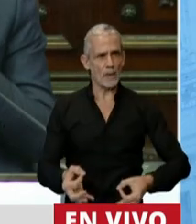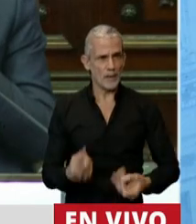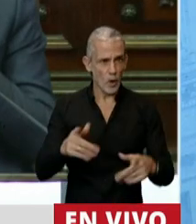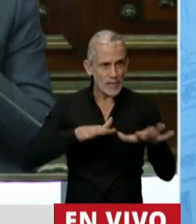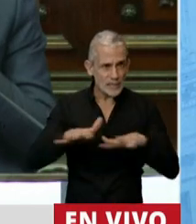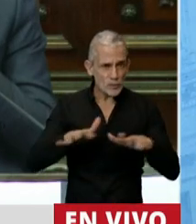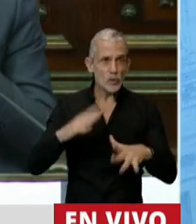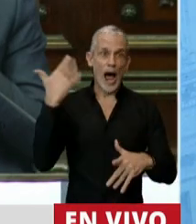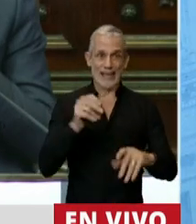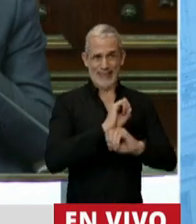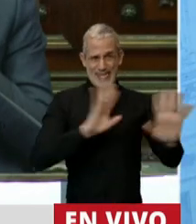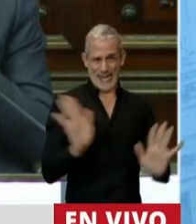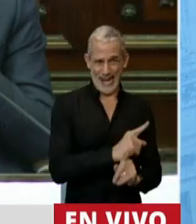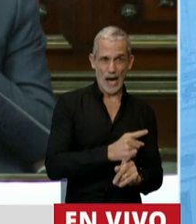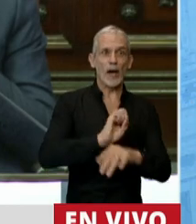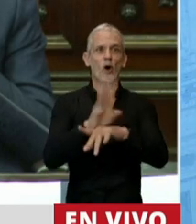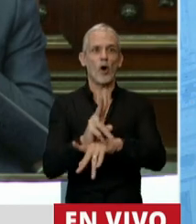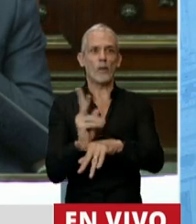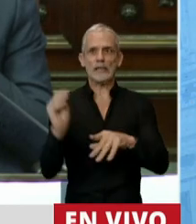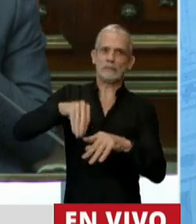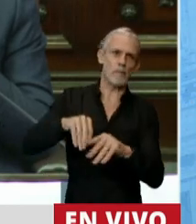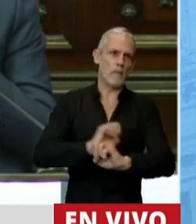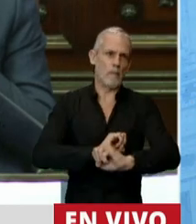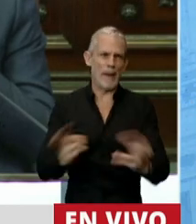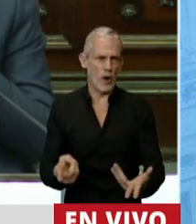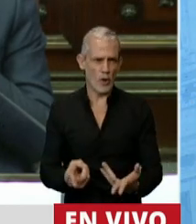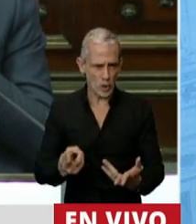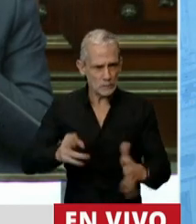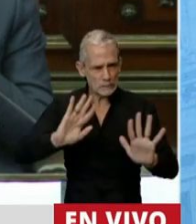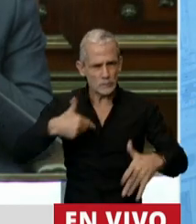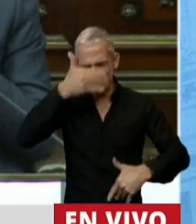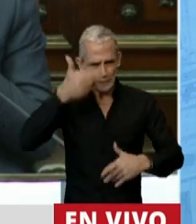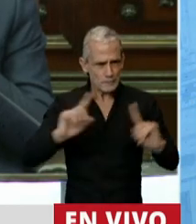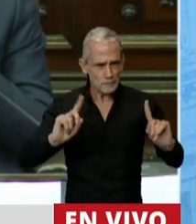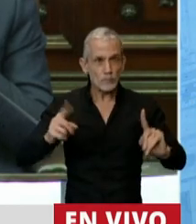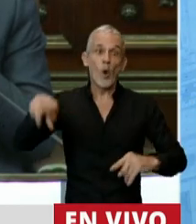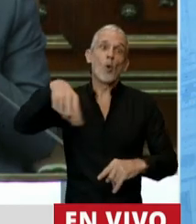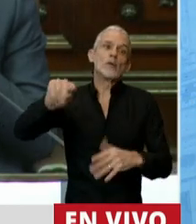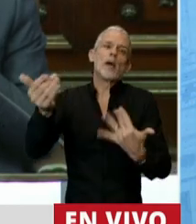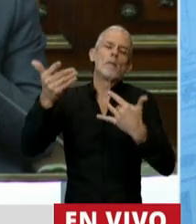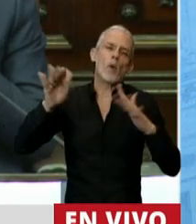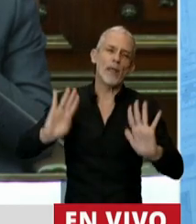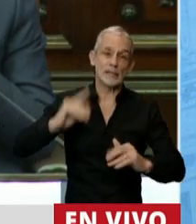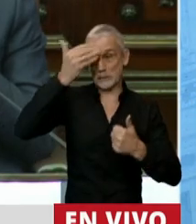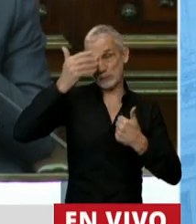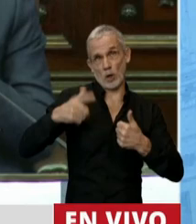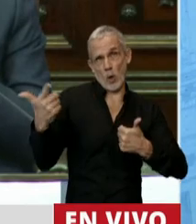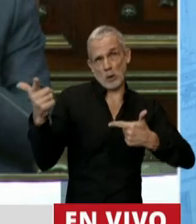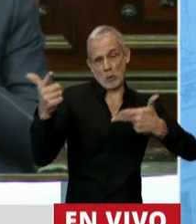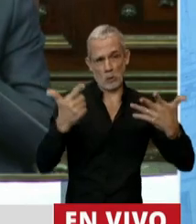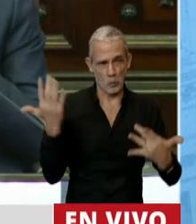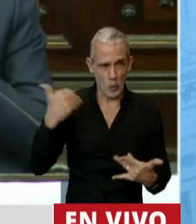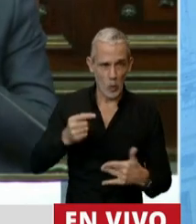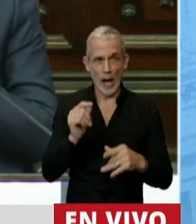esa situación que era muy grave empeoró. No la negamos, cosa que quizás ustedes hacían sistemáticamente durante su